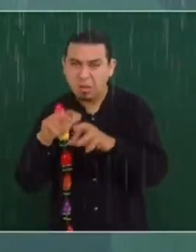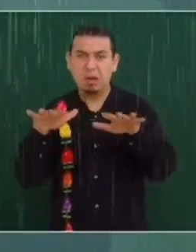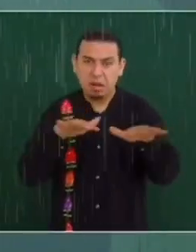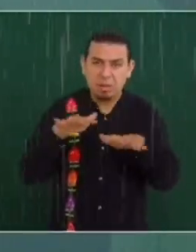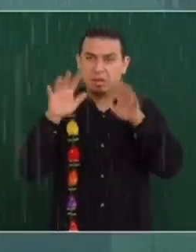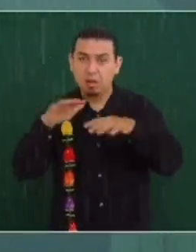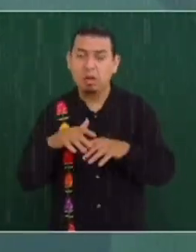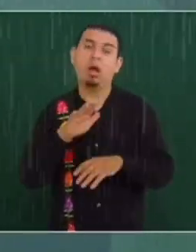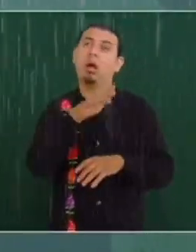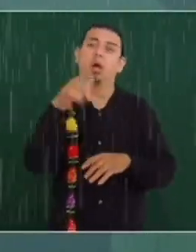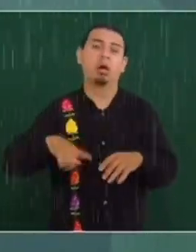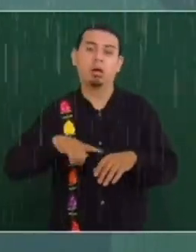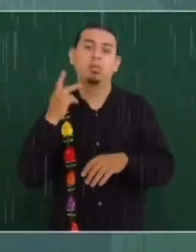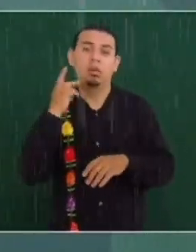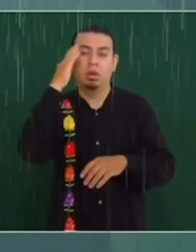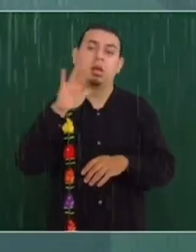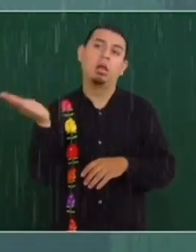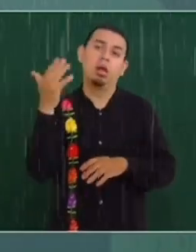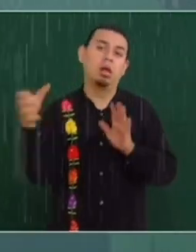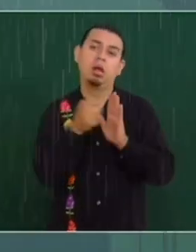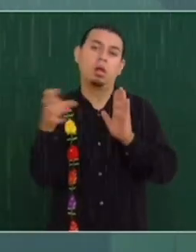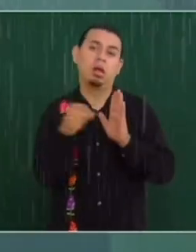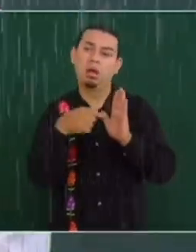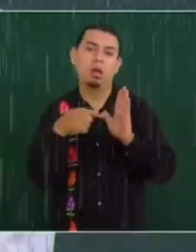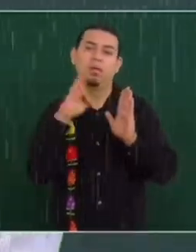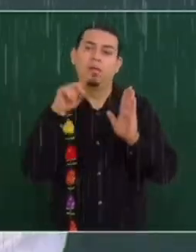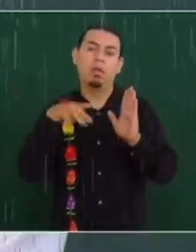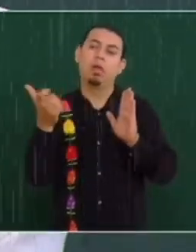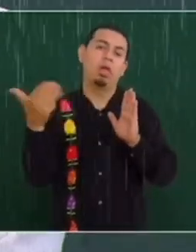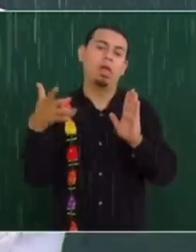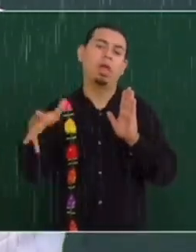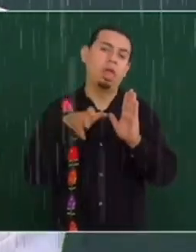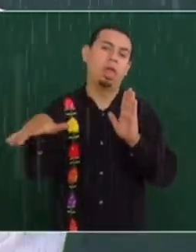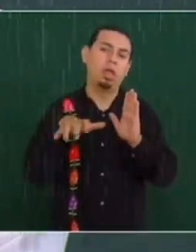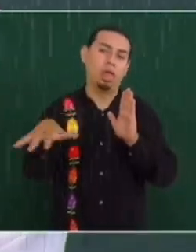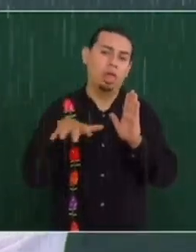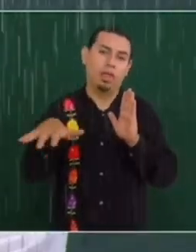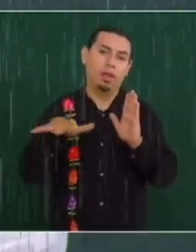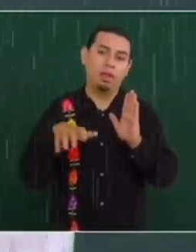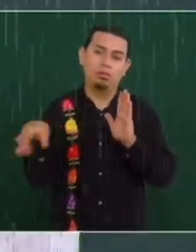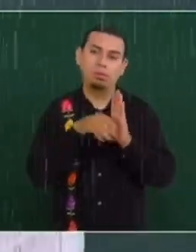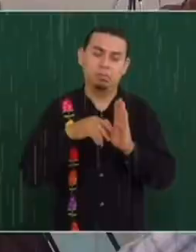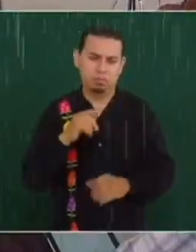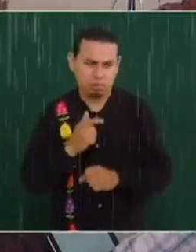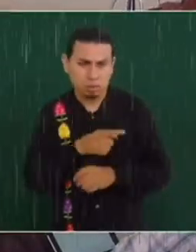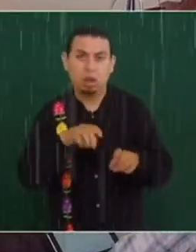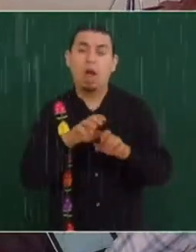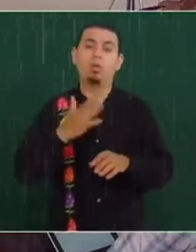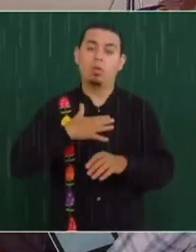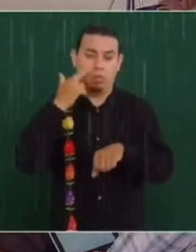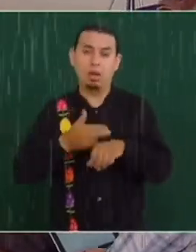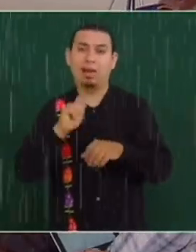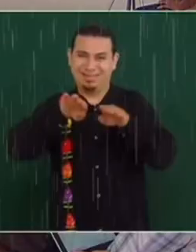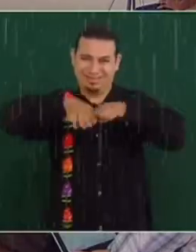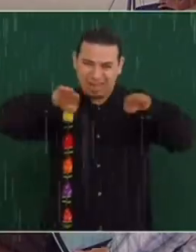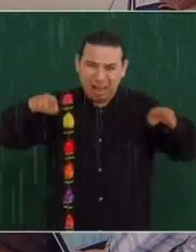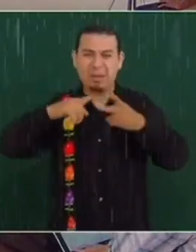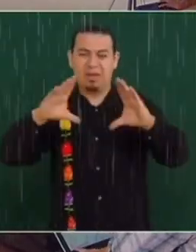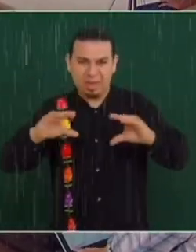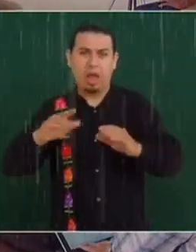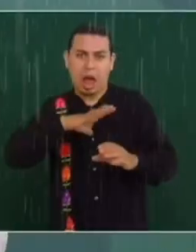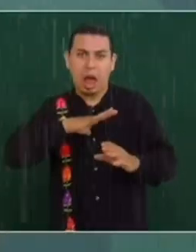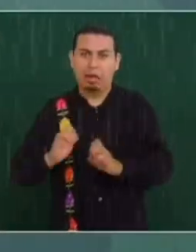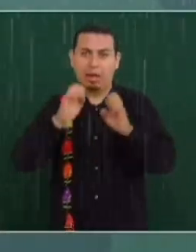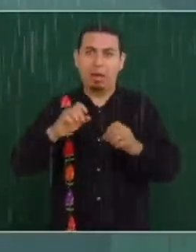sacaban provecho los altos funcionarios públicos. Ya se tenía en gobernación hasta un grupo de proveedores, de láminas, de